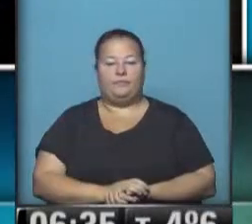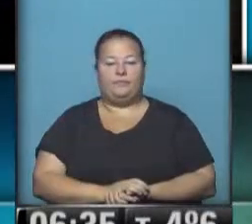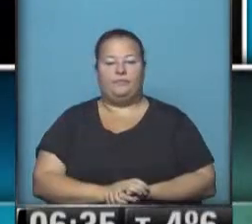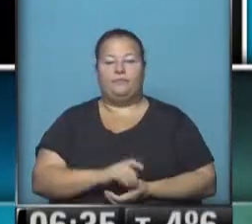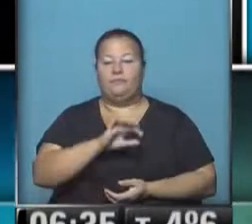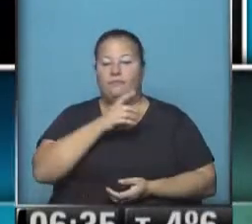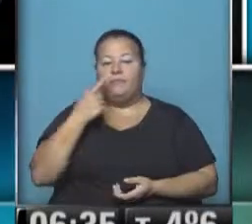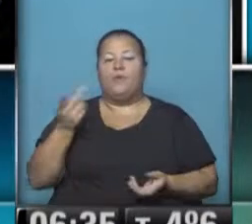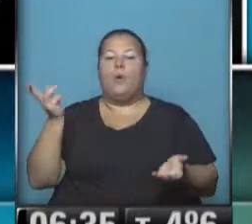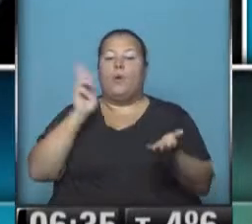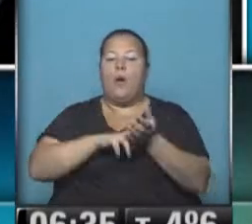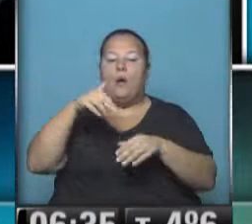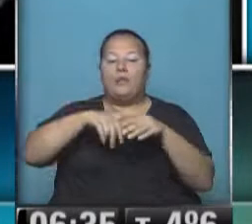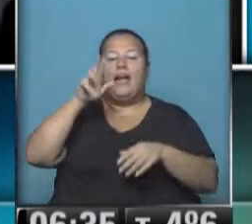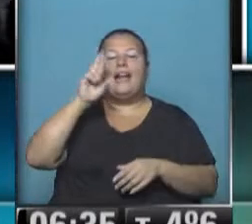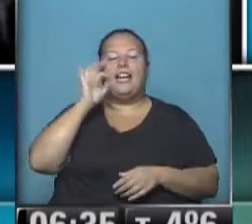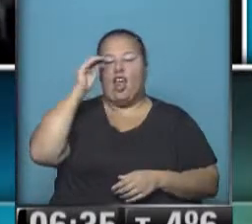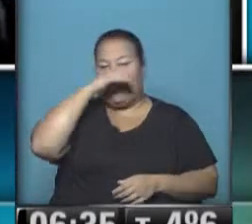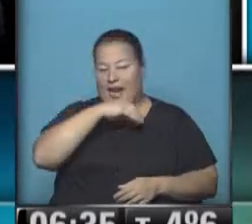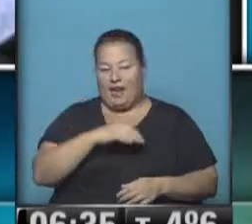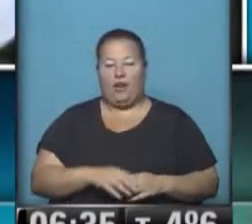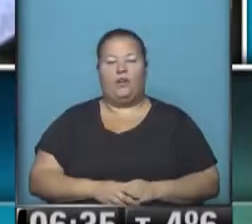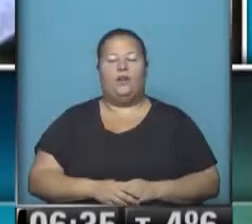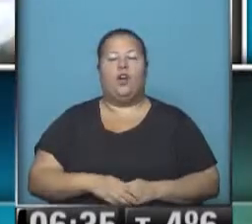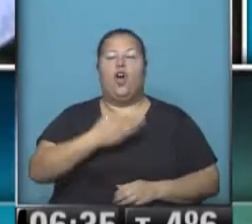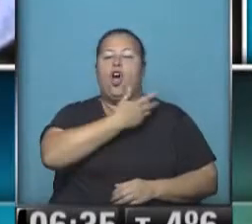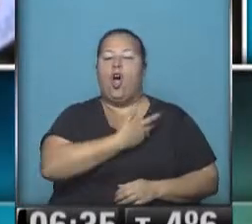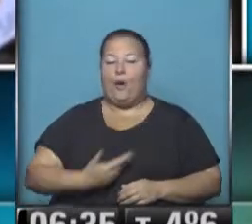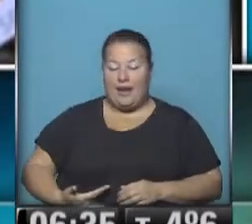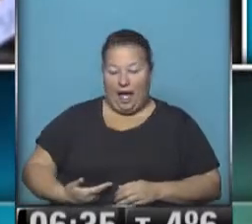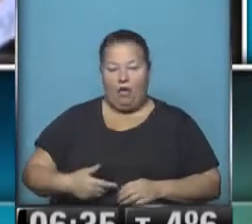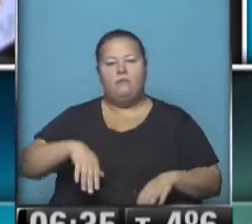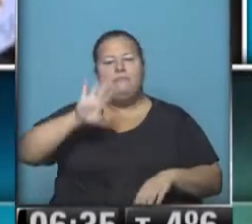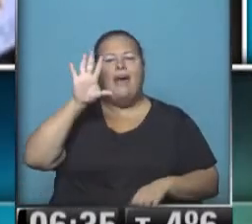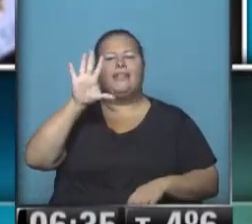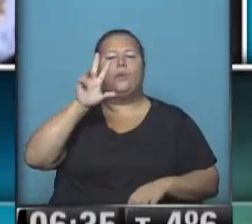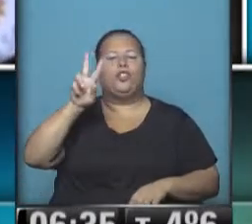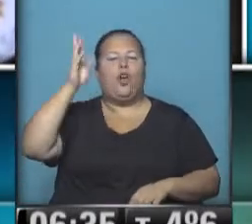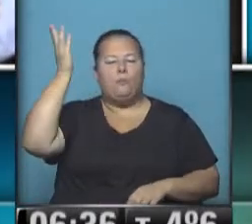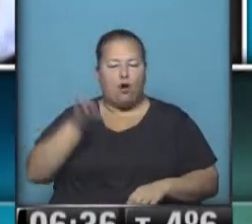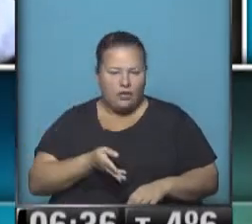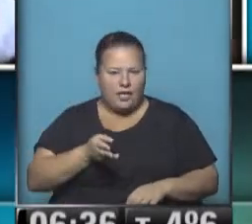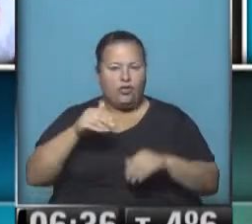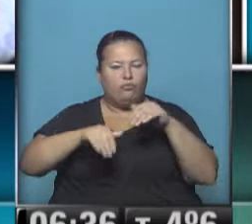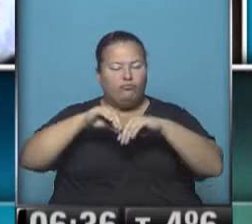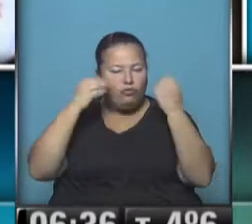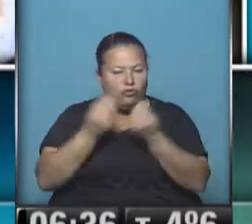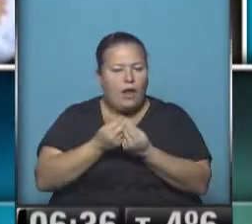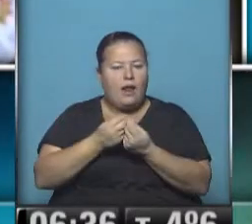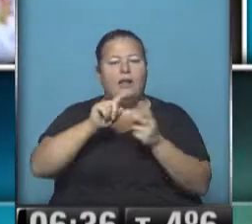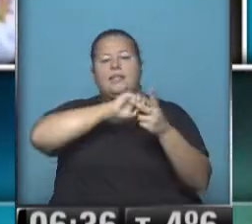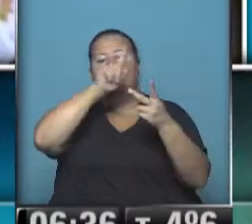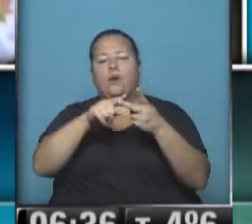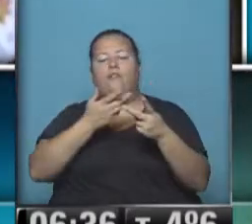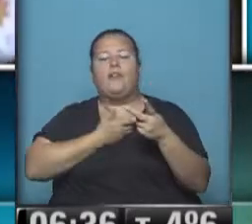Huéretilec, reelecto en Río Negro. El gobernador cosechó más del 52% de los votos, seguido por el